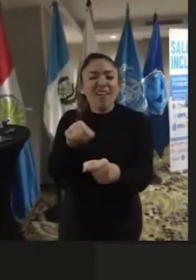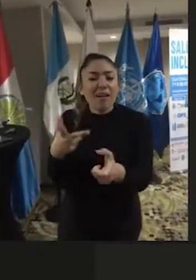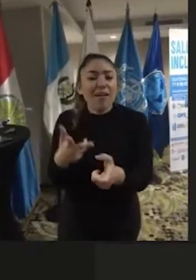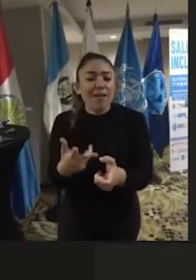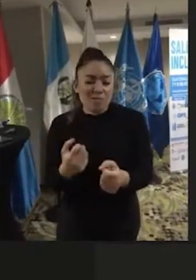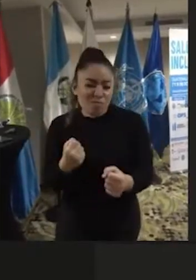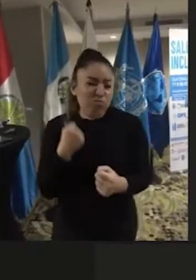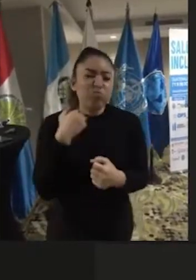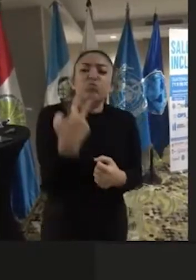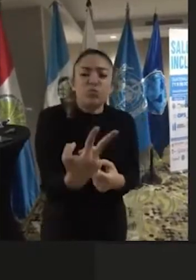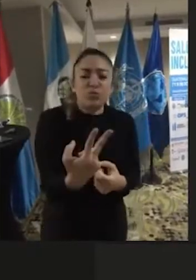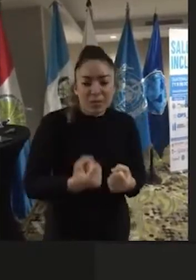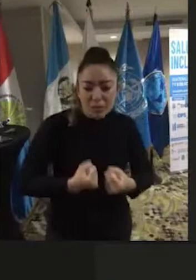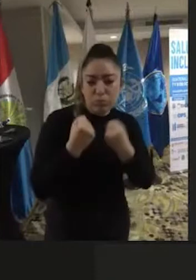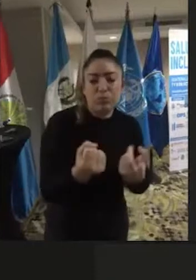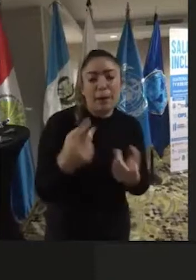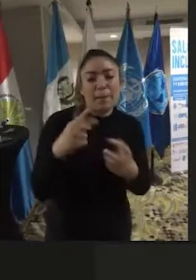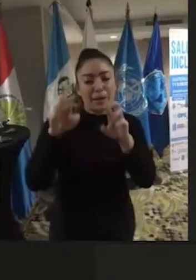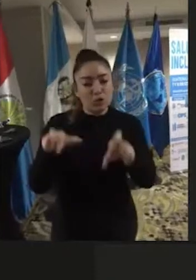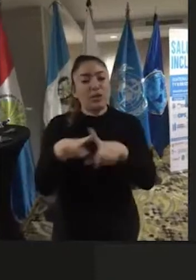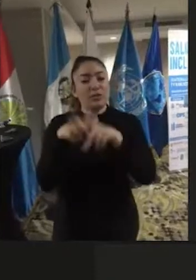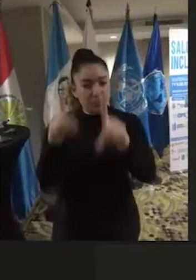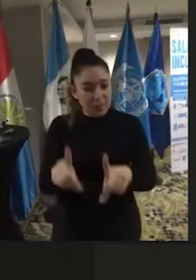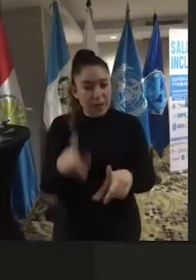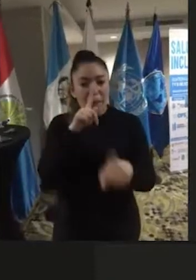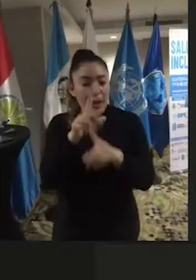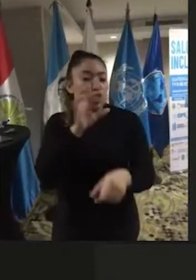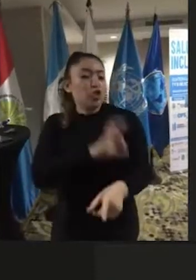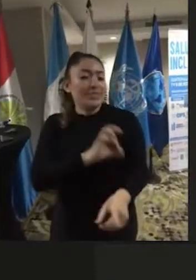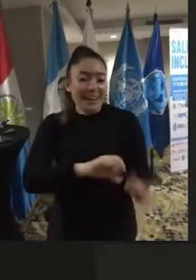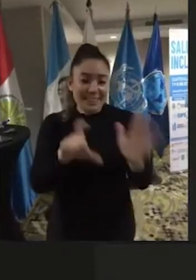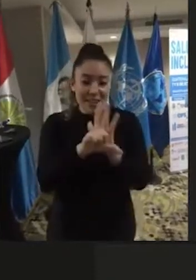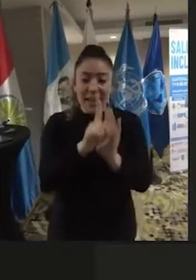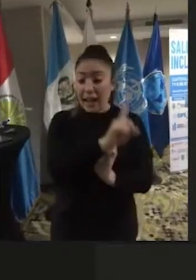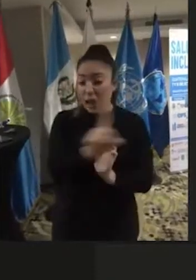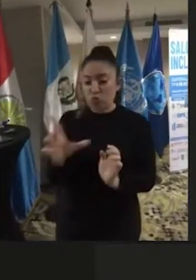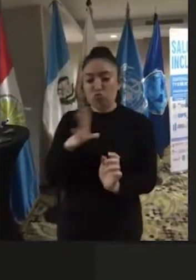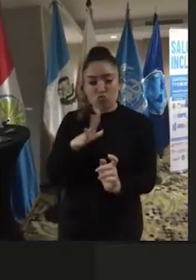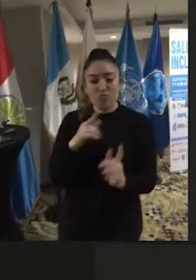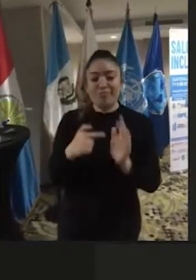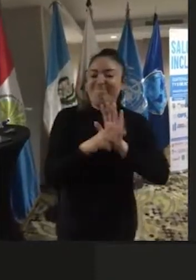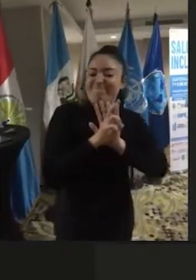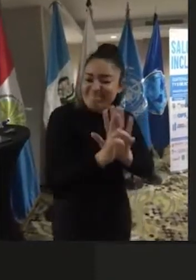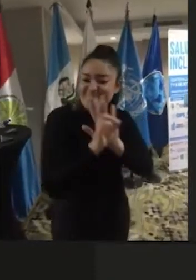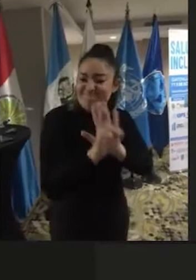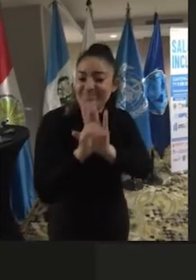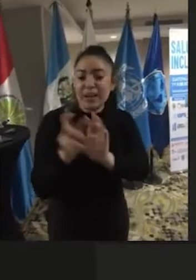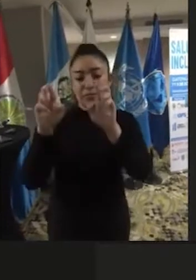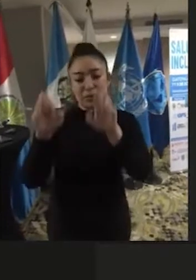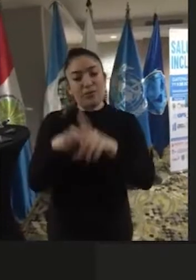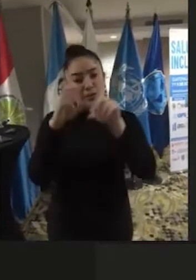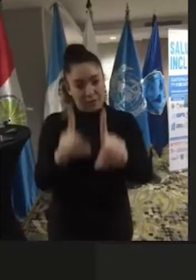de la sociedad civil y de cada uno que se encuentra representando a las personas con